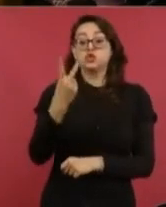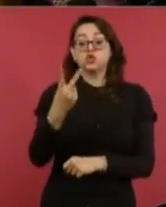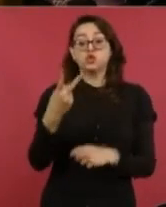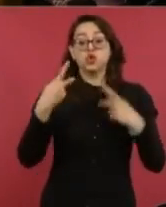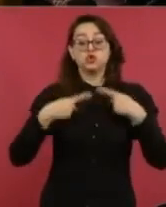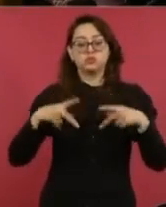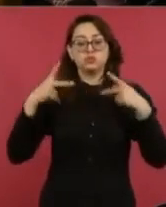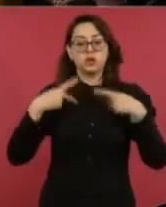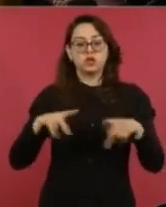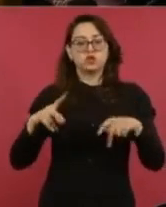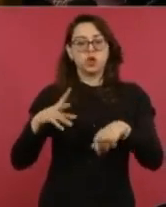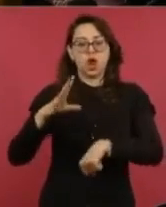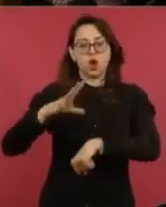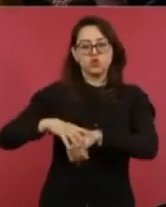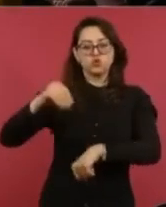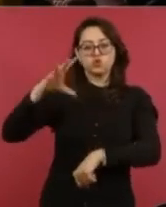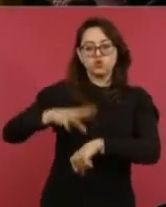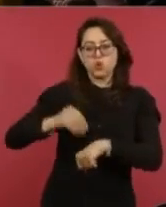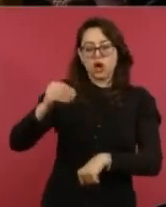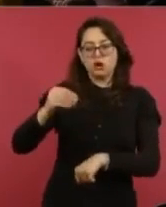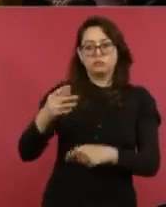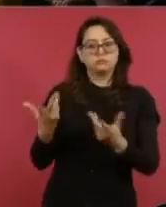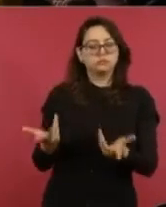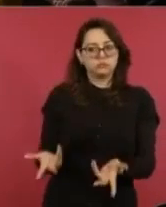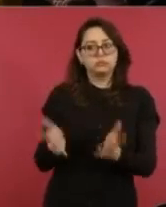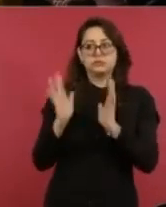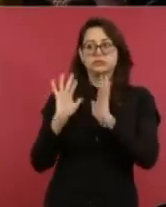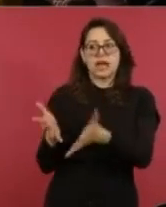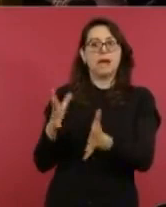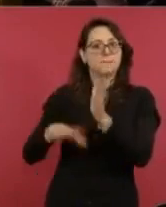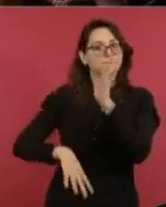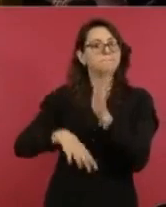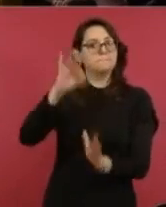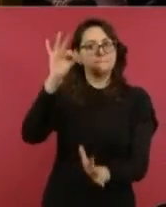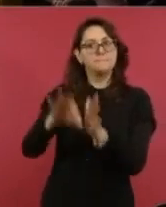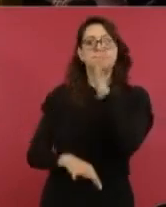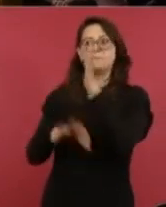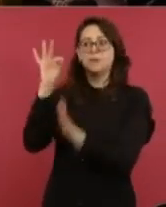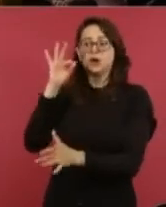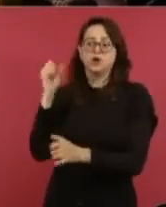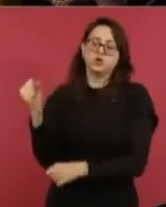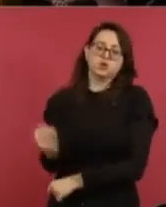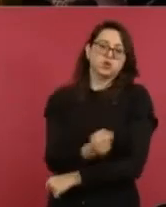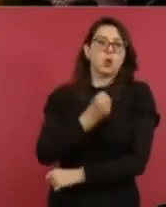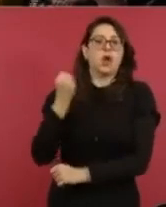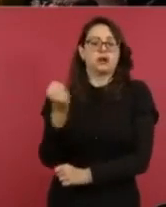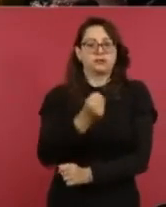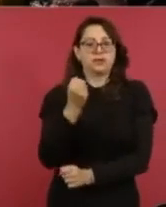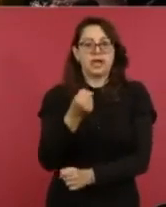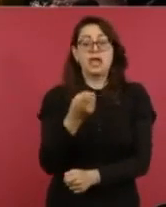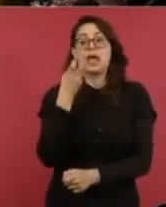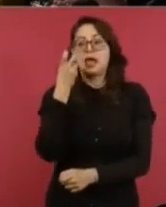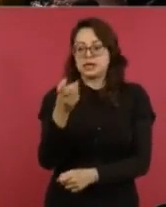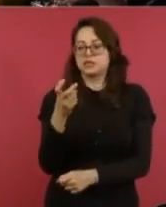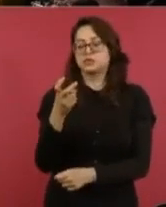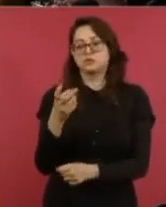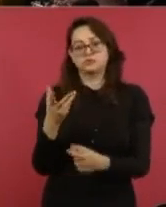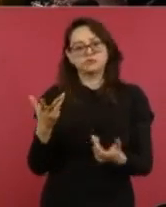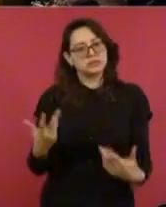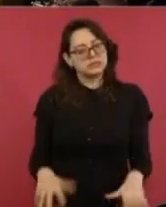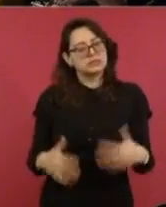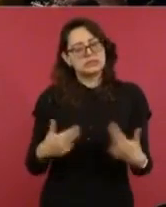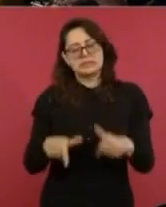suecos que fueron localizados también a través de este programa. Vamos pues a seguir trabajando por nuestro